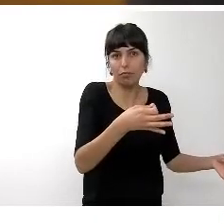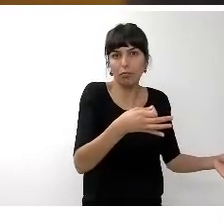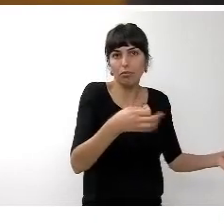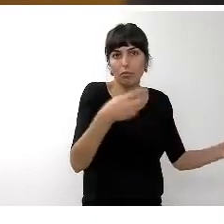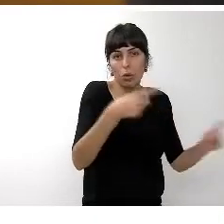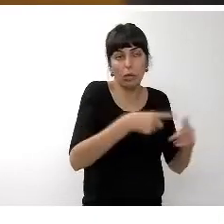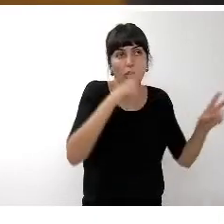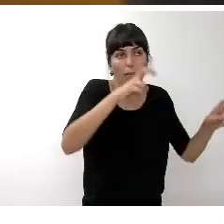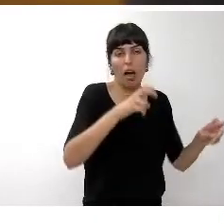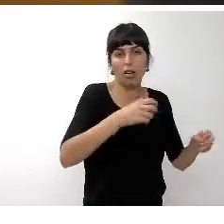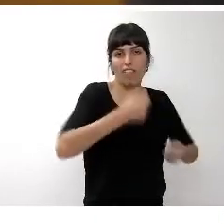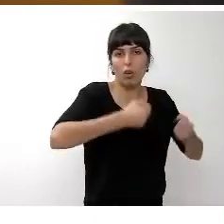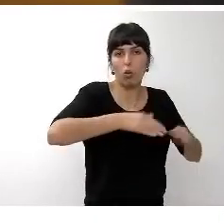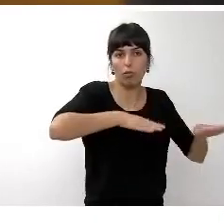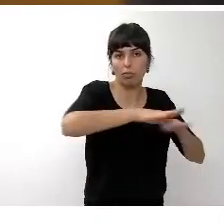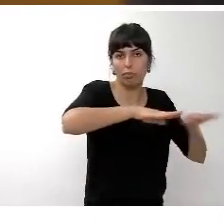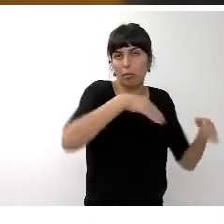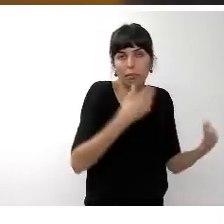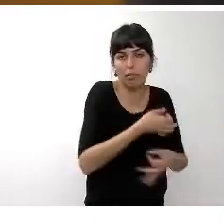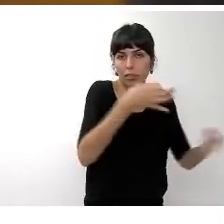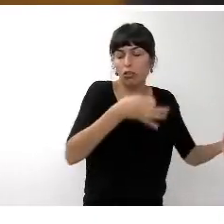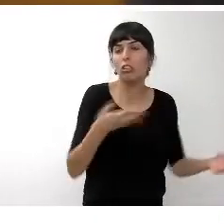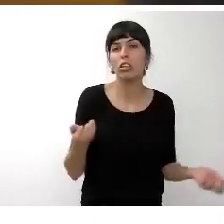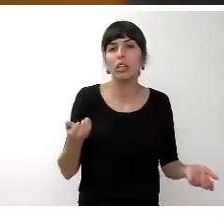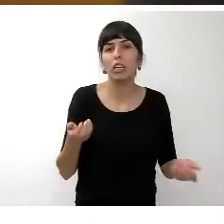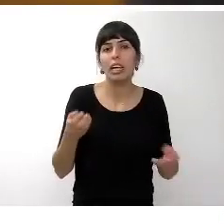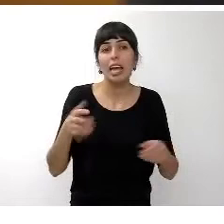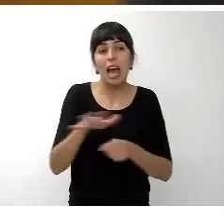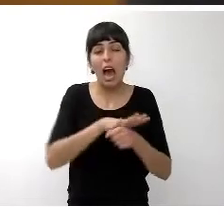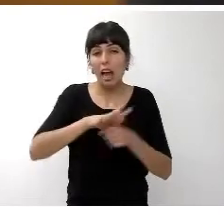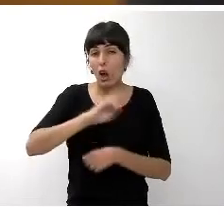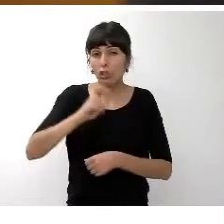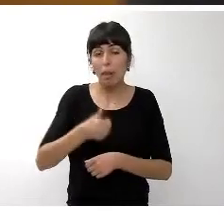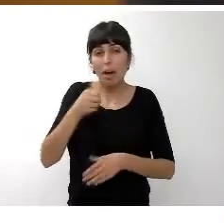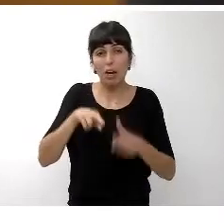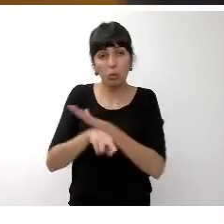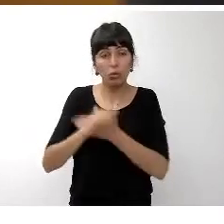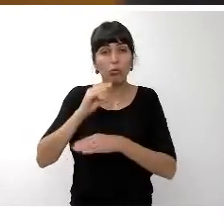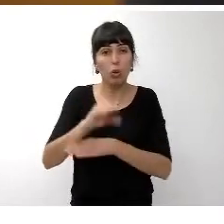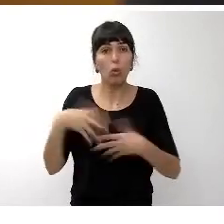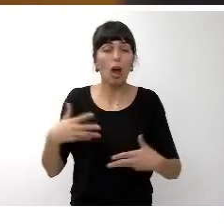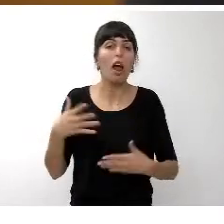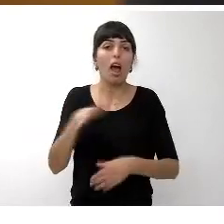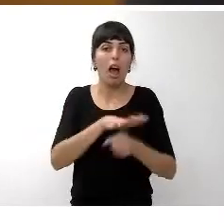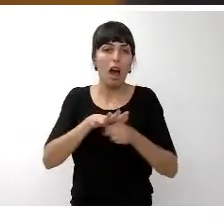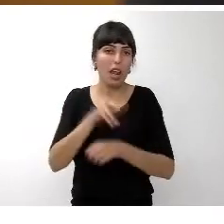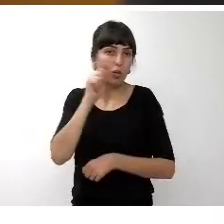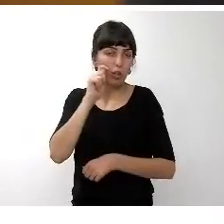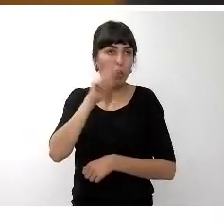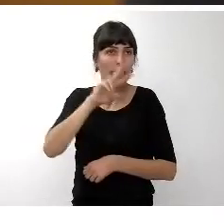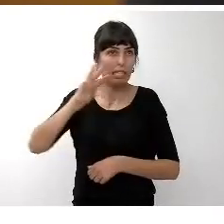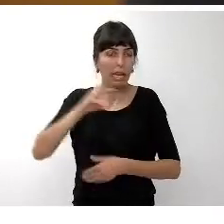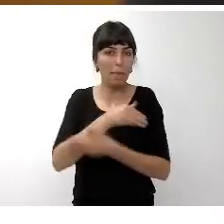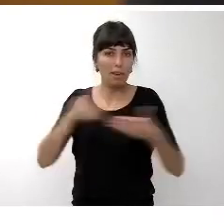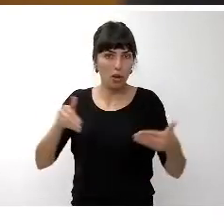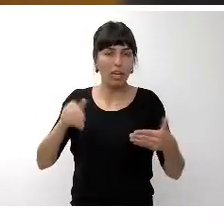de los vehículos en materia el siguiente área con más recursos manejará será el área de turismo y acción exterior con más de 23 millones un 3